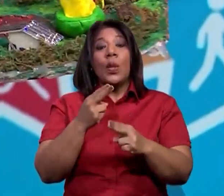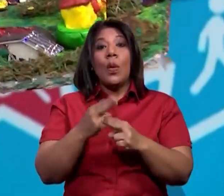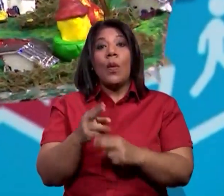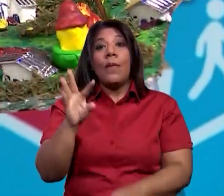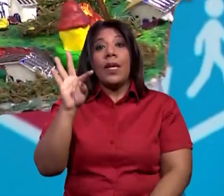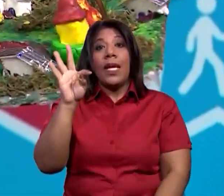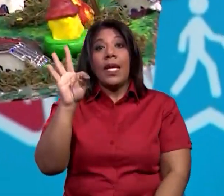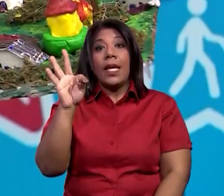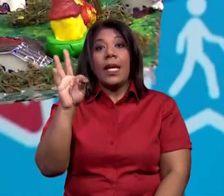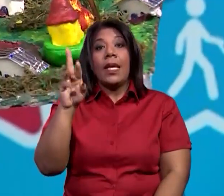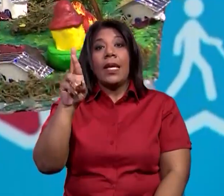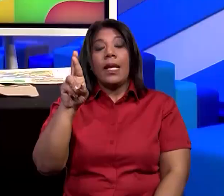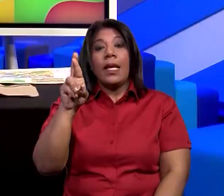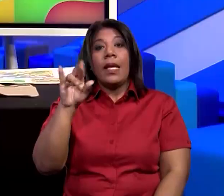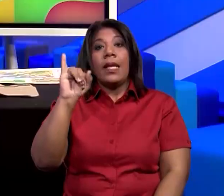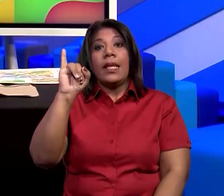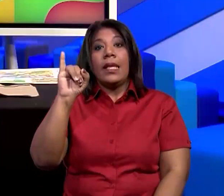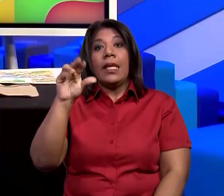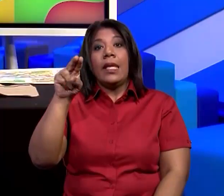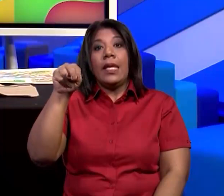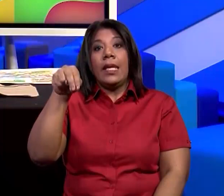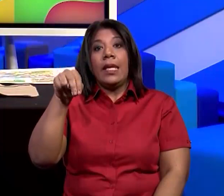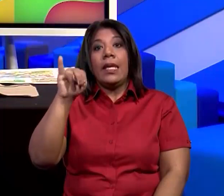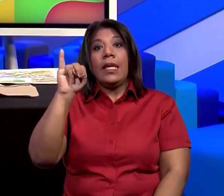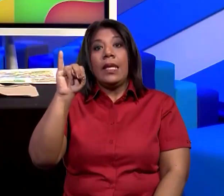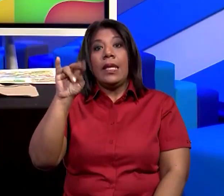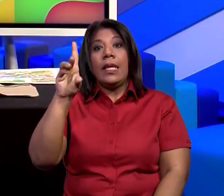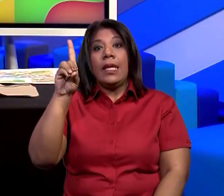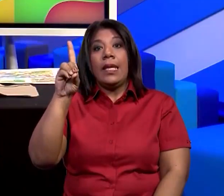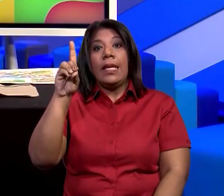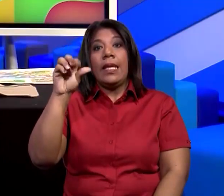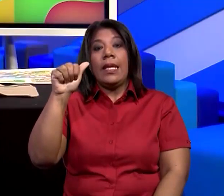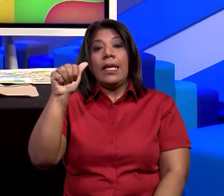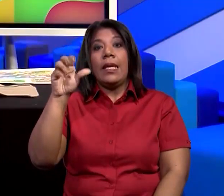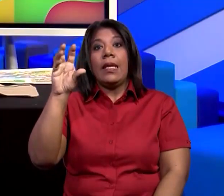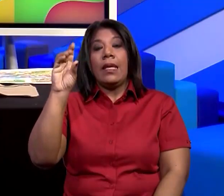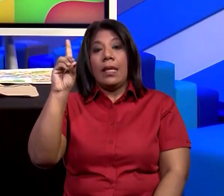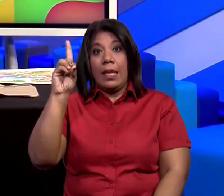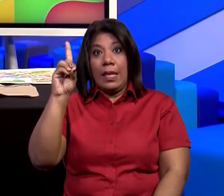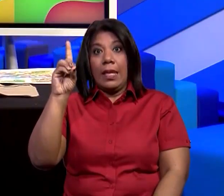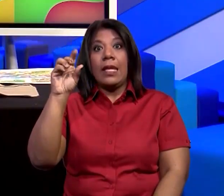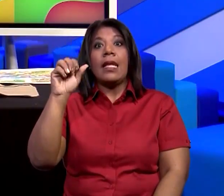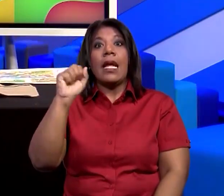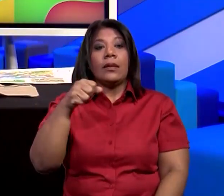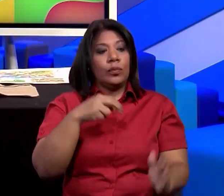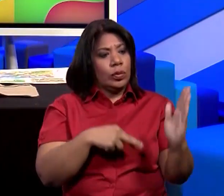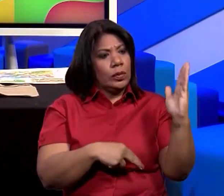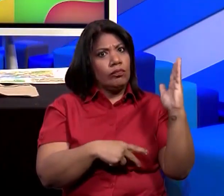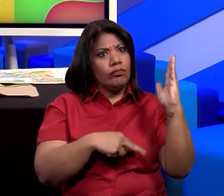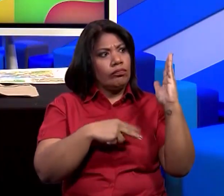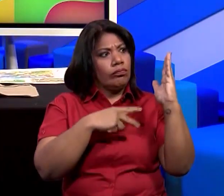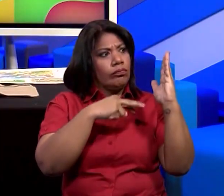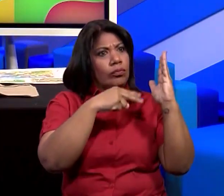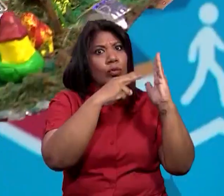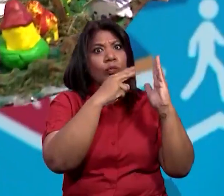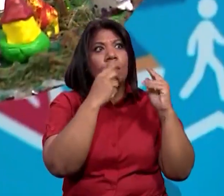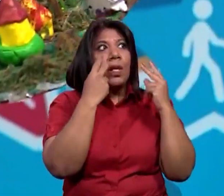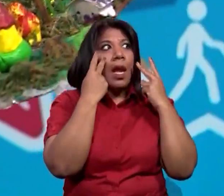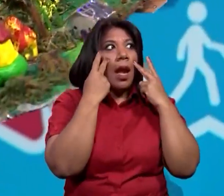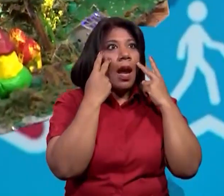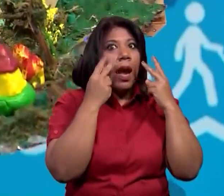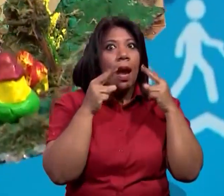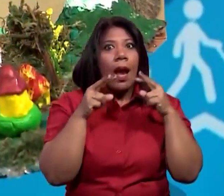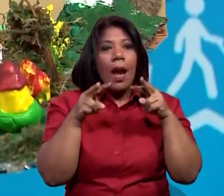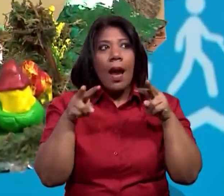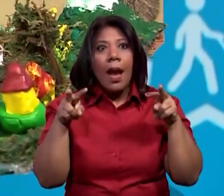Trinidad, y que se pueden escalar y llegar allá arriba a la cima del Cerro Trinidad. Tienen